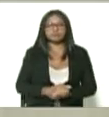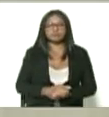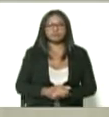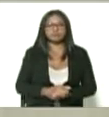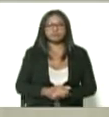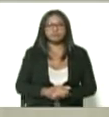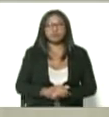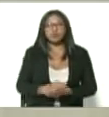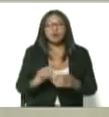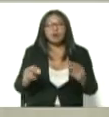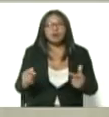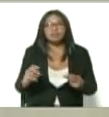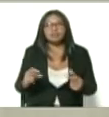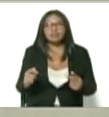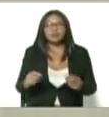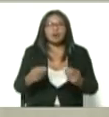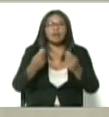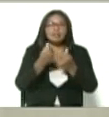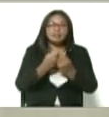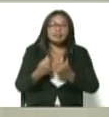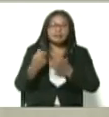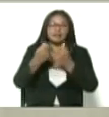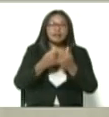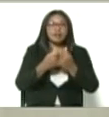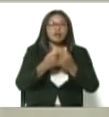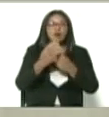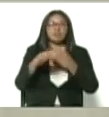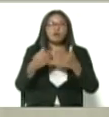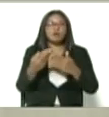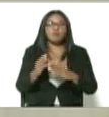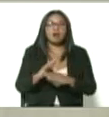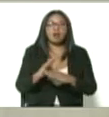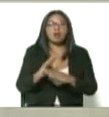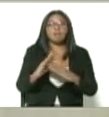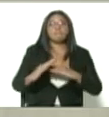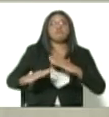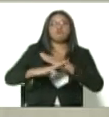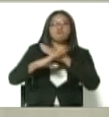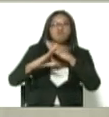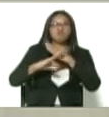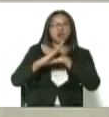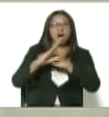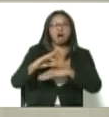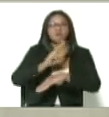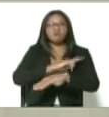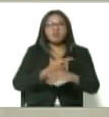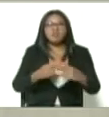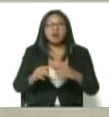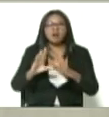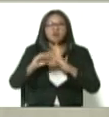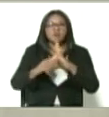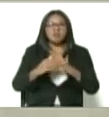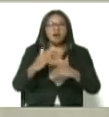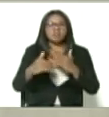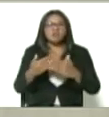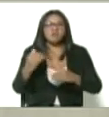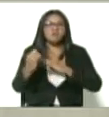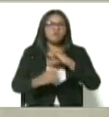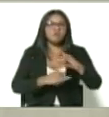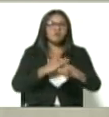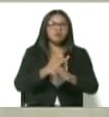los activos, el dinero que está bloqueado, que ha sido robado en instancias internacionales,